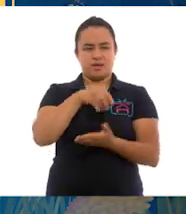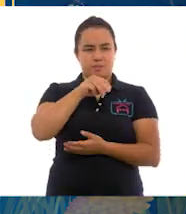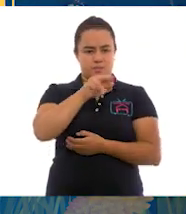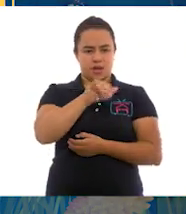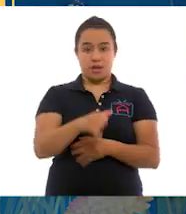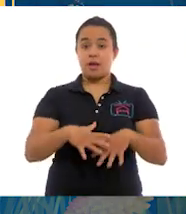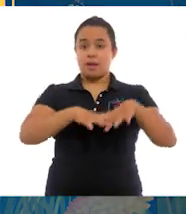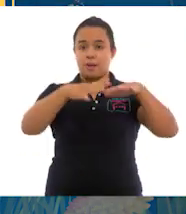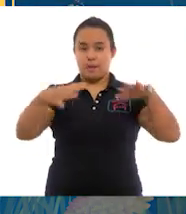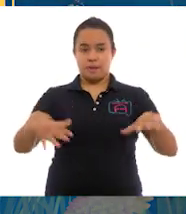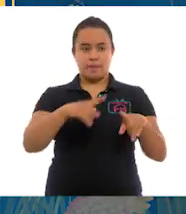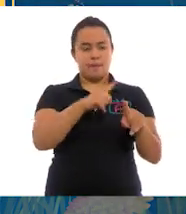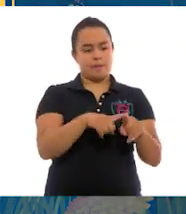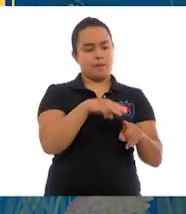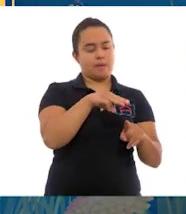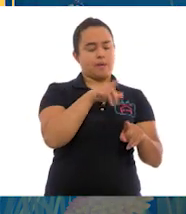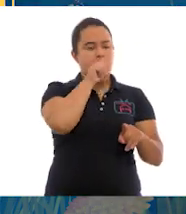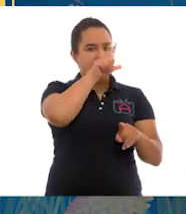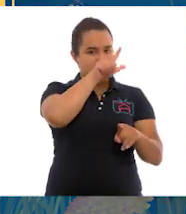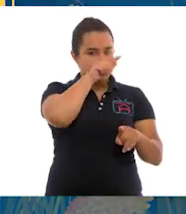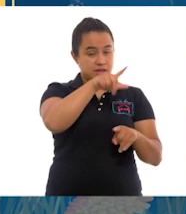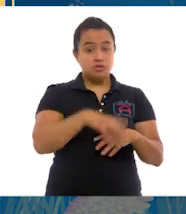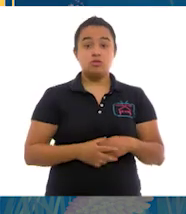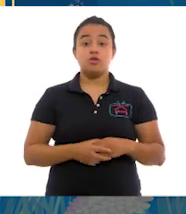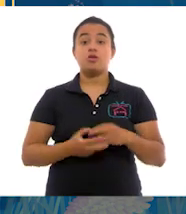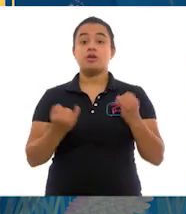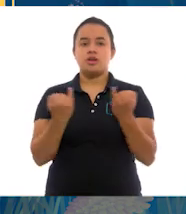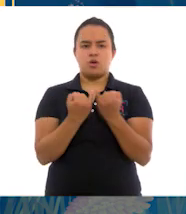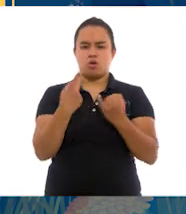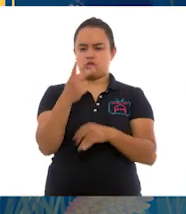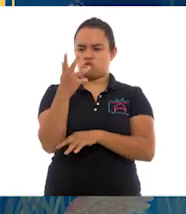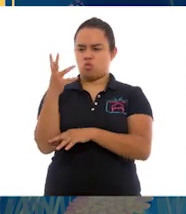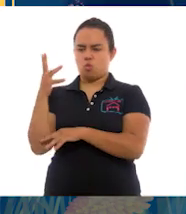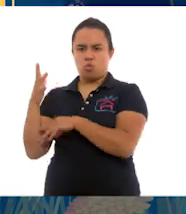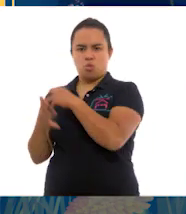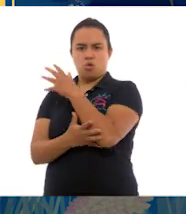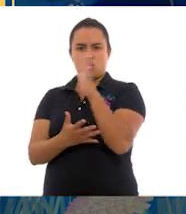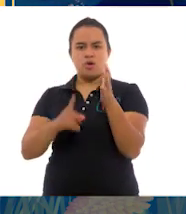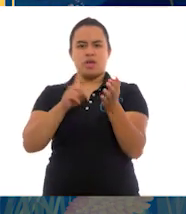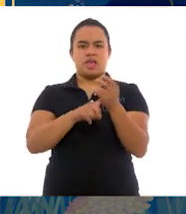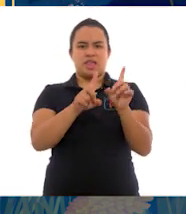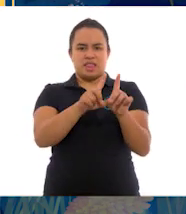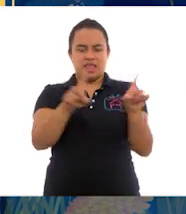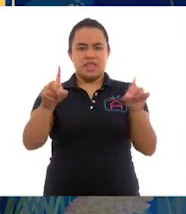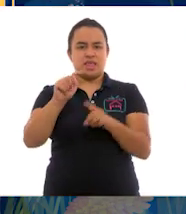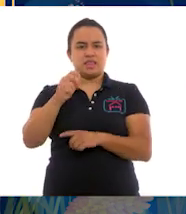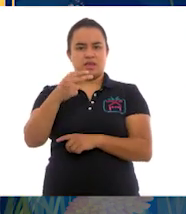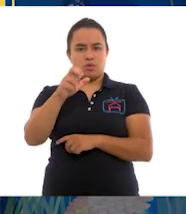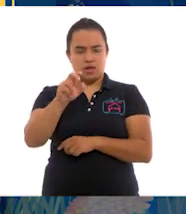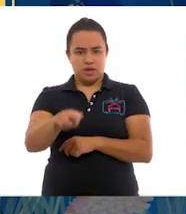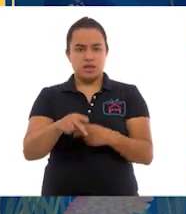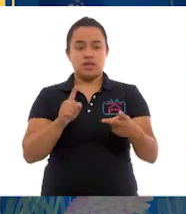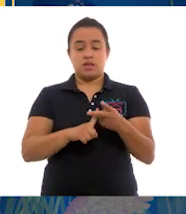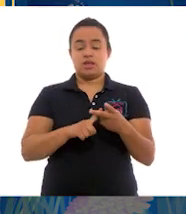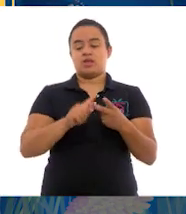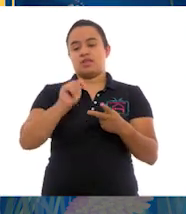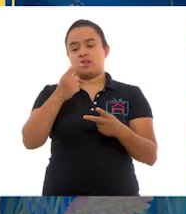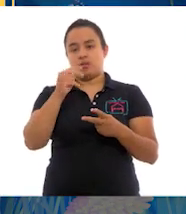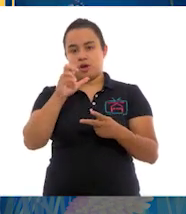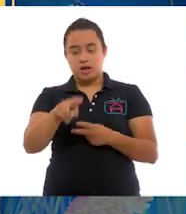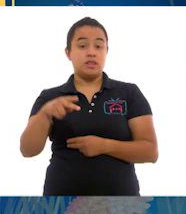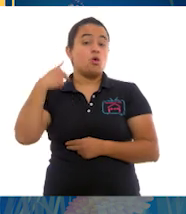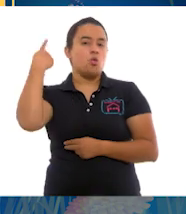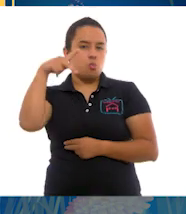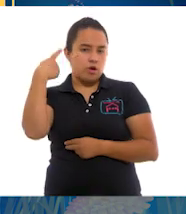playas de El Tecuán y Mismaloya en Jalisco, junto con los bosques y pastizales de Tehuacán, Cuicatlán, en Puebla y